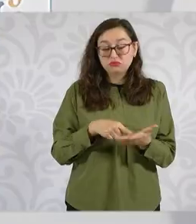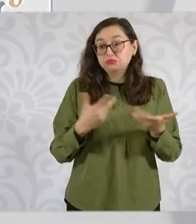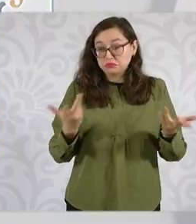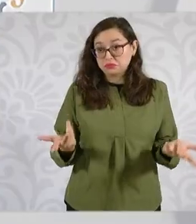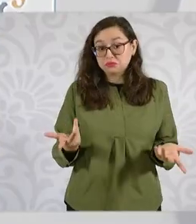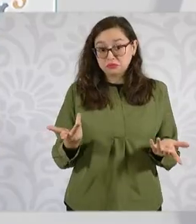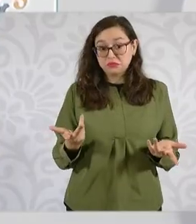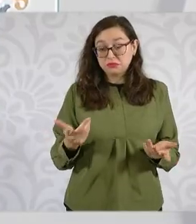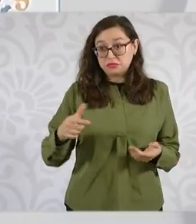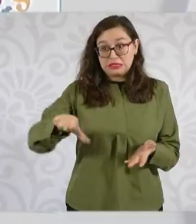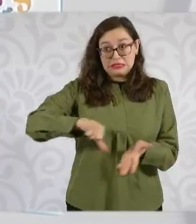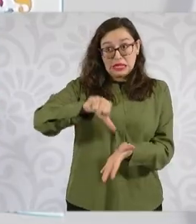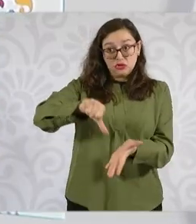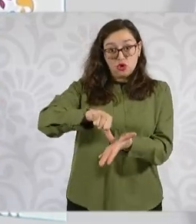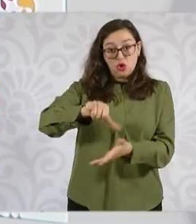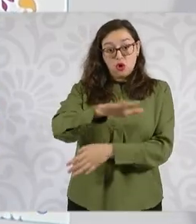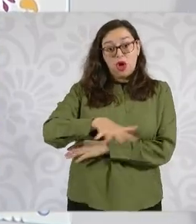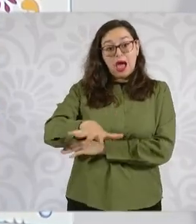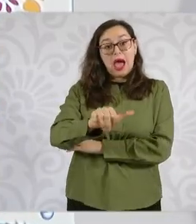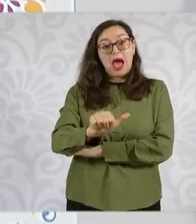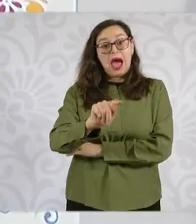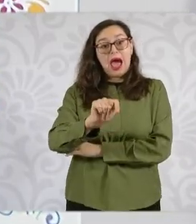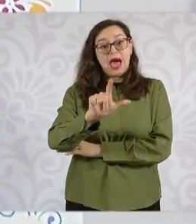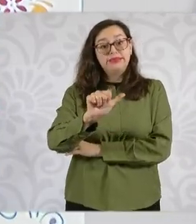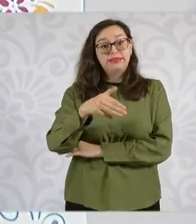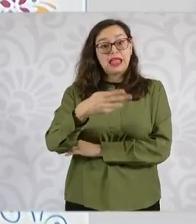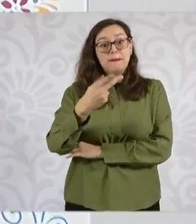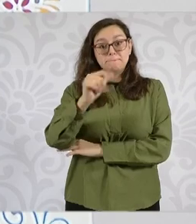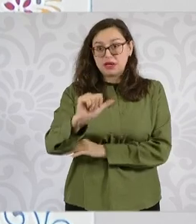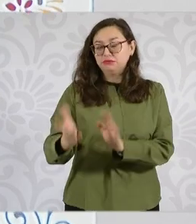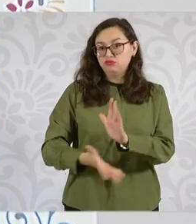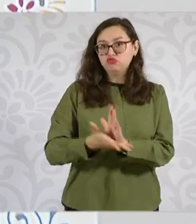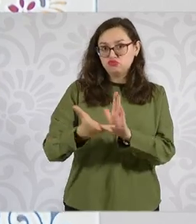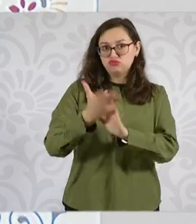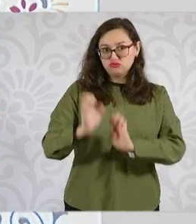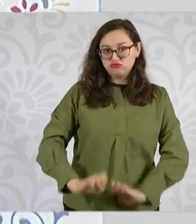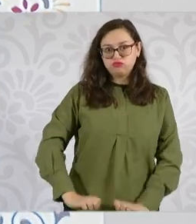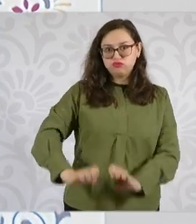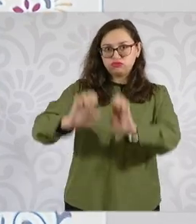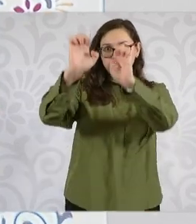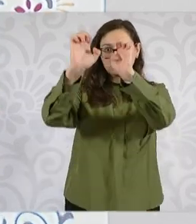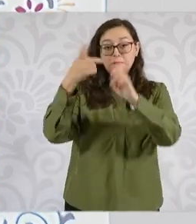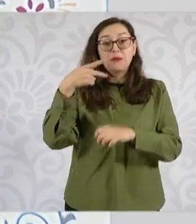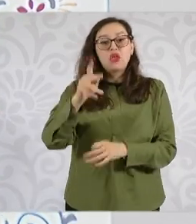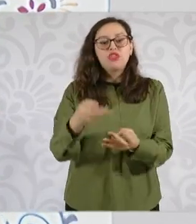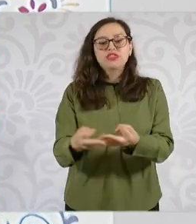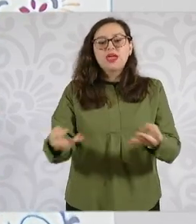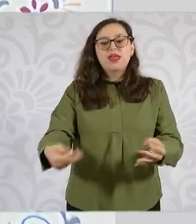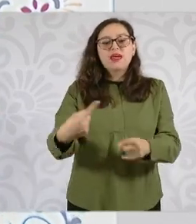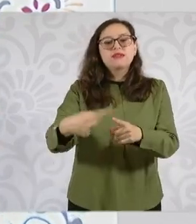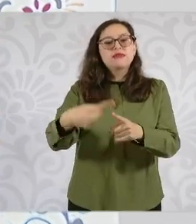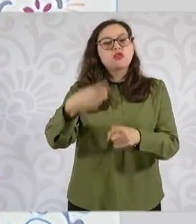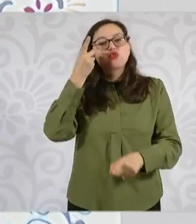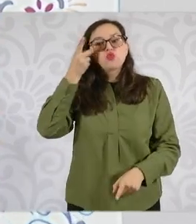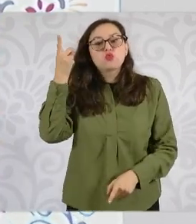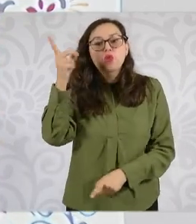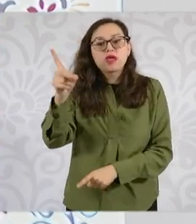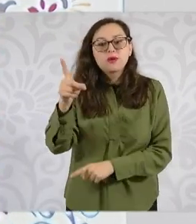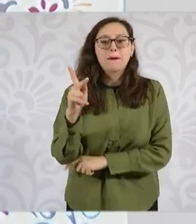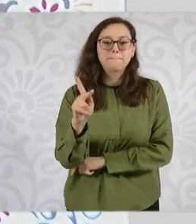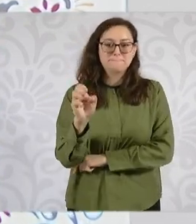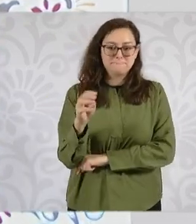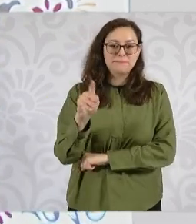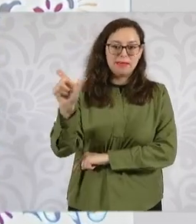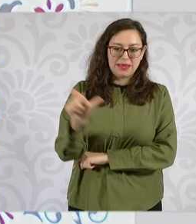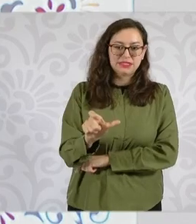de la ciudad, era un terreno de Pemex. Entonces, ese terreno de Pemex se limpió porque estaba